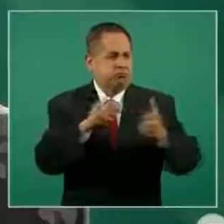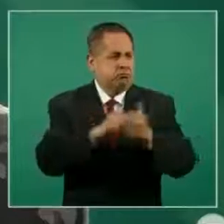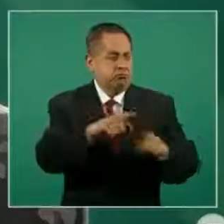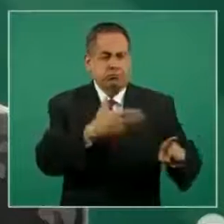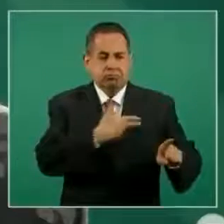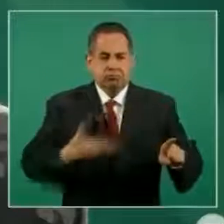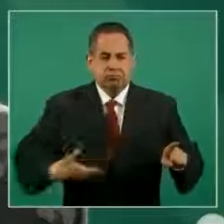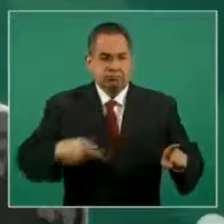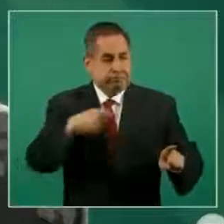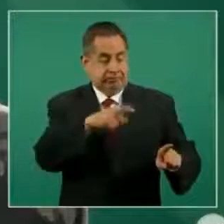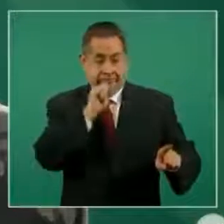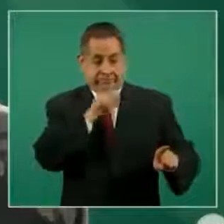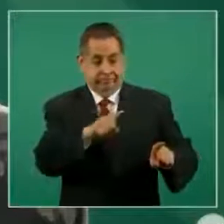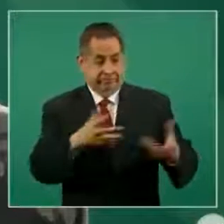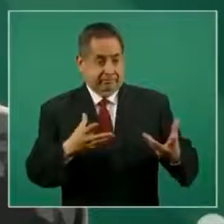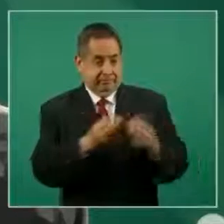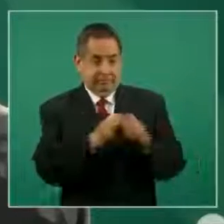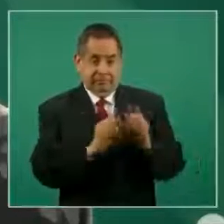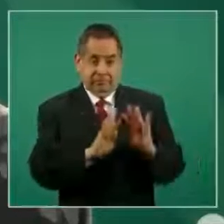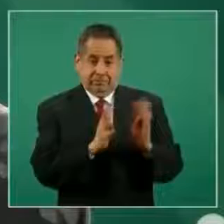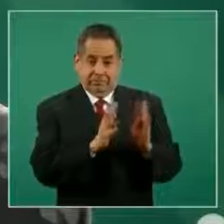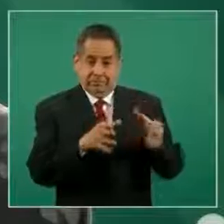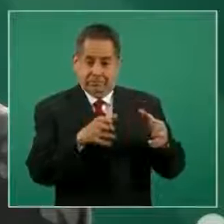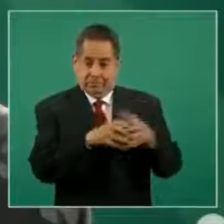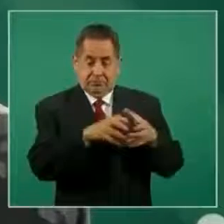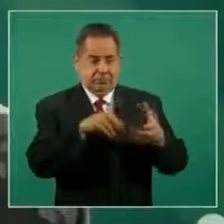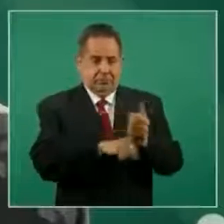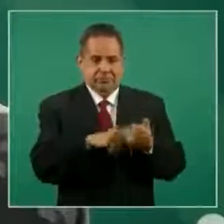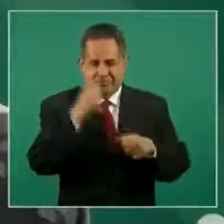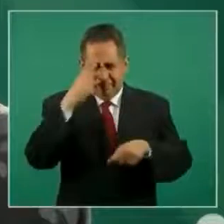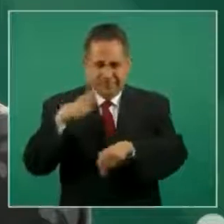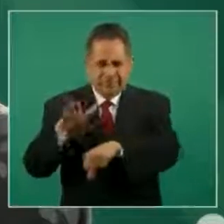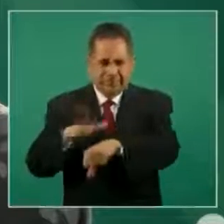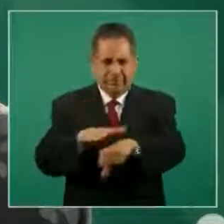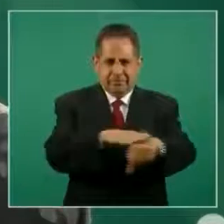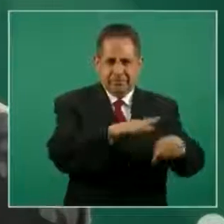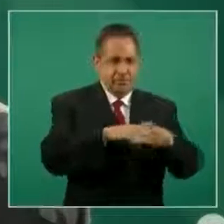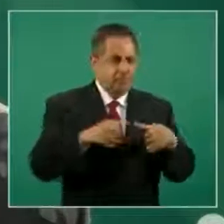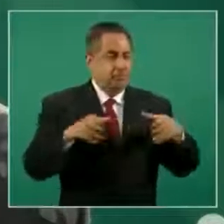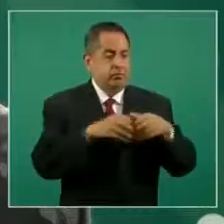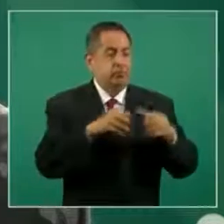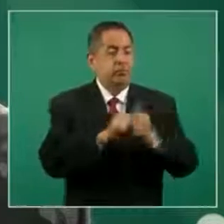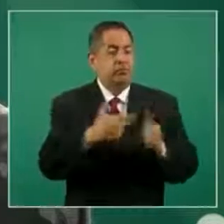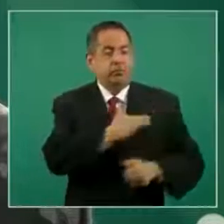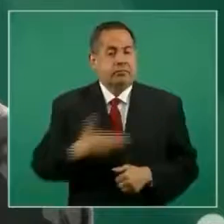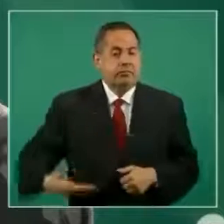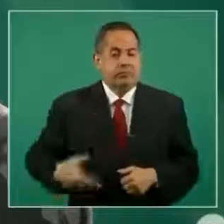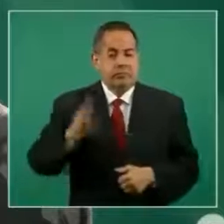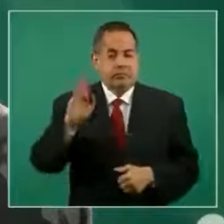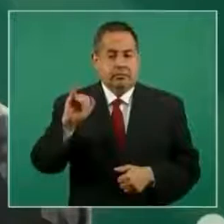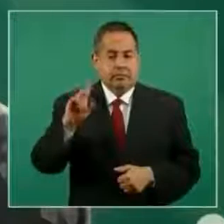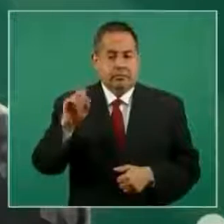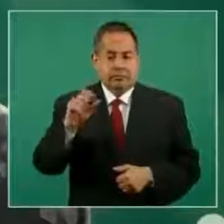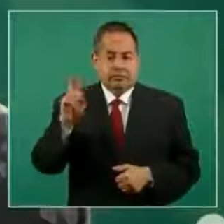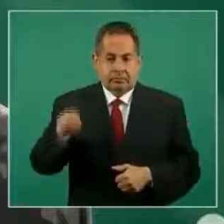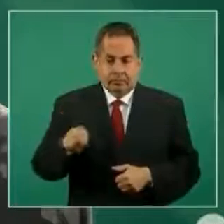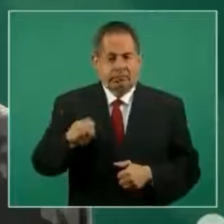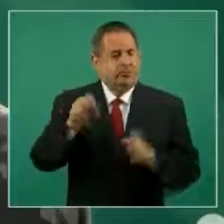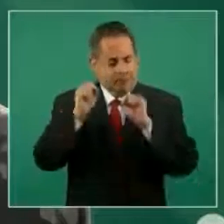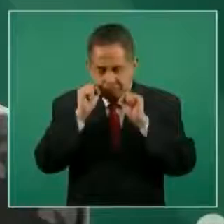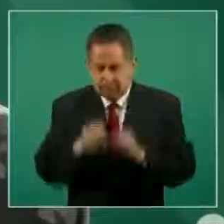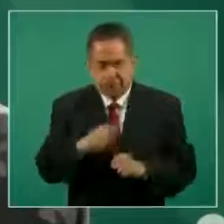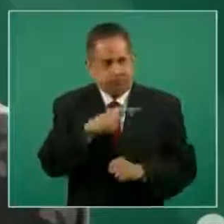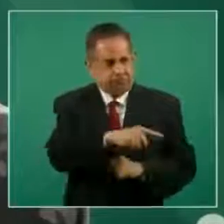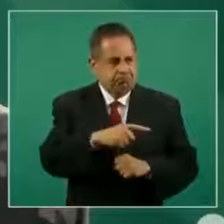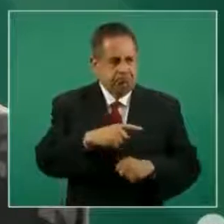presidente, todos los que estaban en la llamada al presidente Biden seguramente están siguiendo todos los protocolos, yo